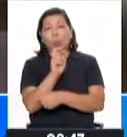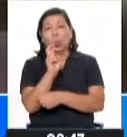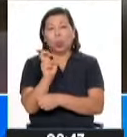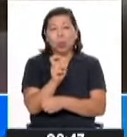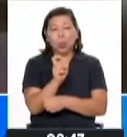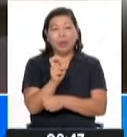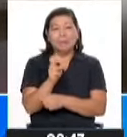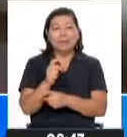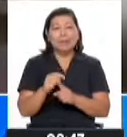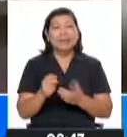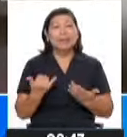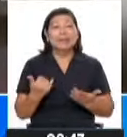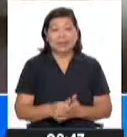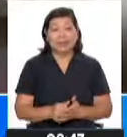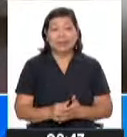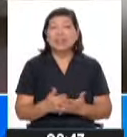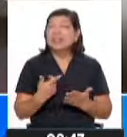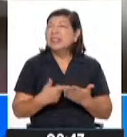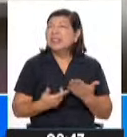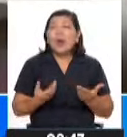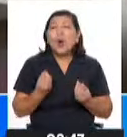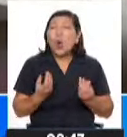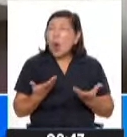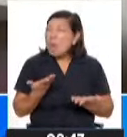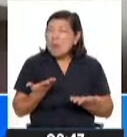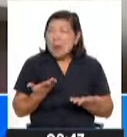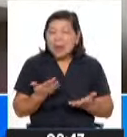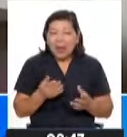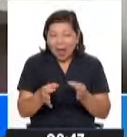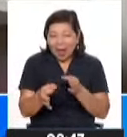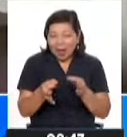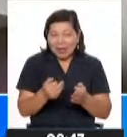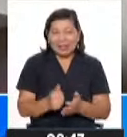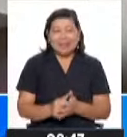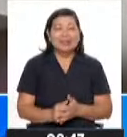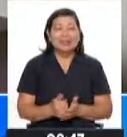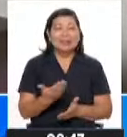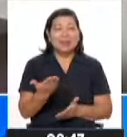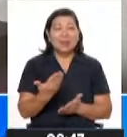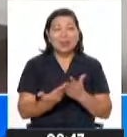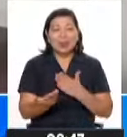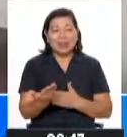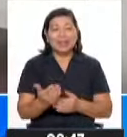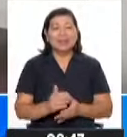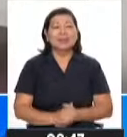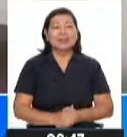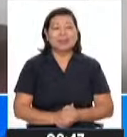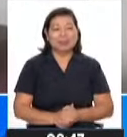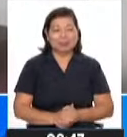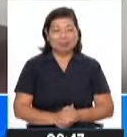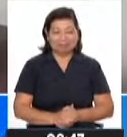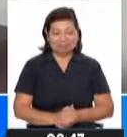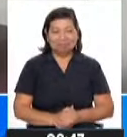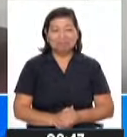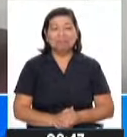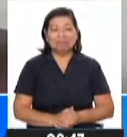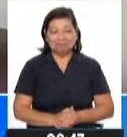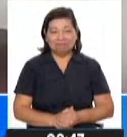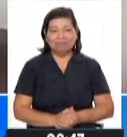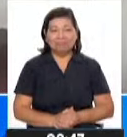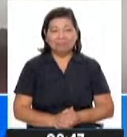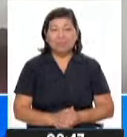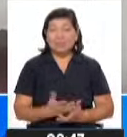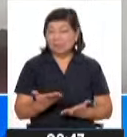se forma. Y, bueno, ¿a qué se debe este fenómeno? Nos va a explicar el señor Arredondo. ¿Qué tal? Muy buenos días. Buenos días. Bien,